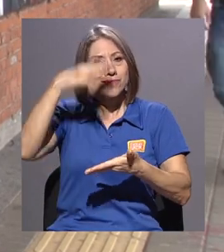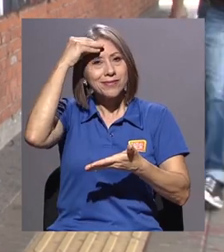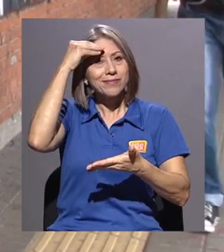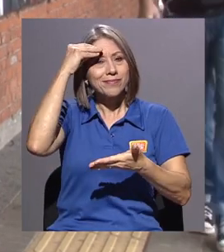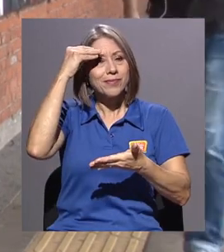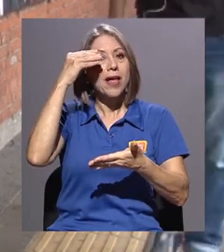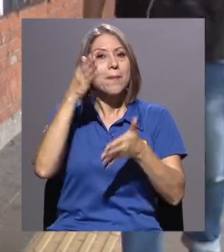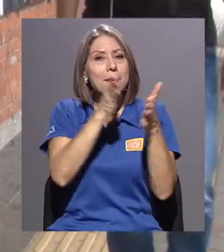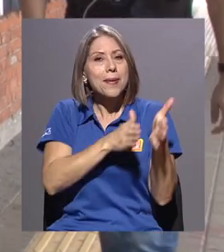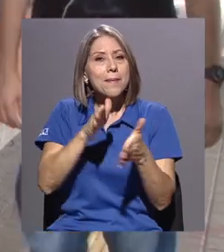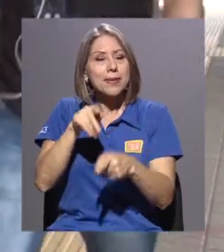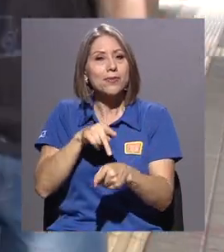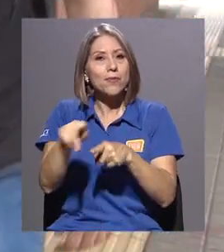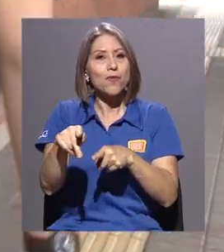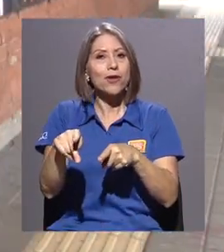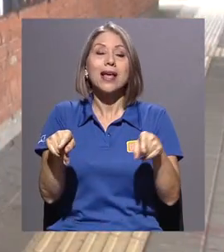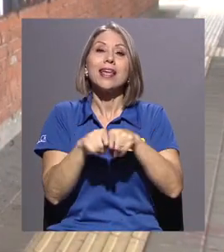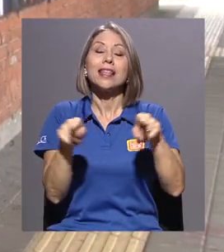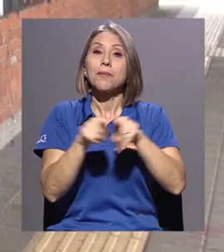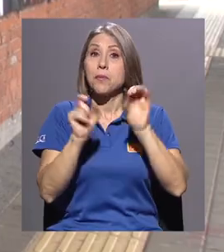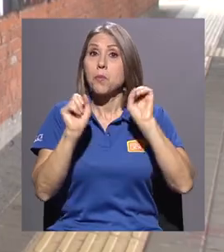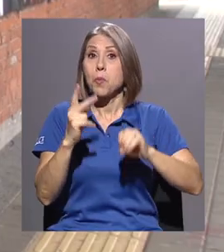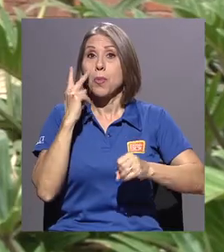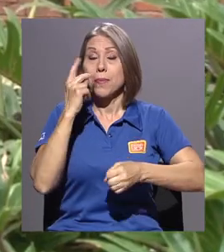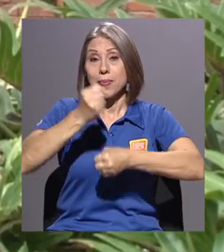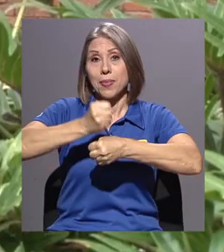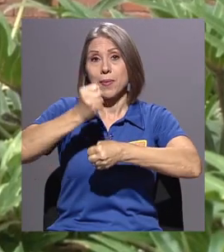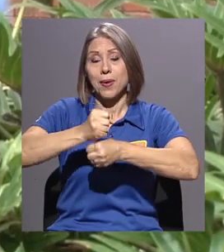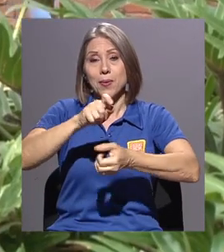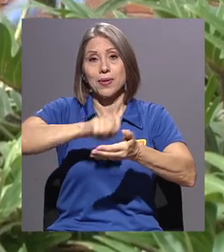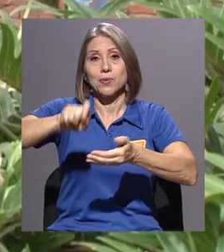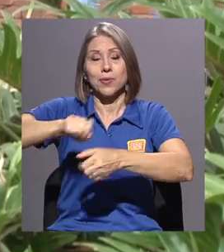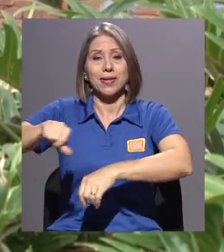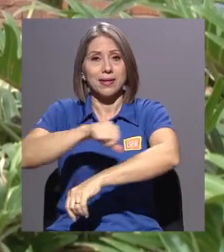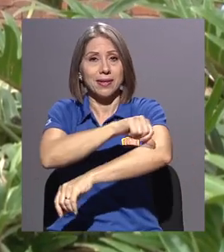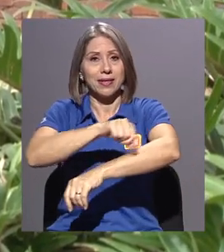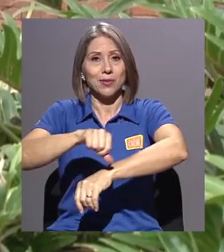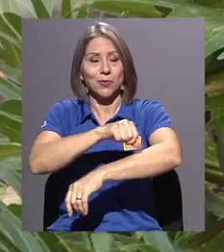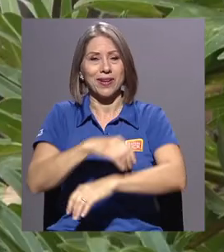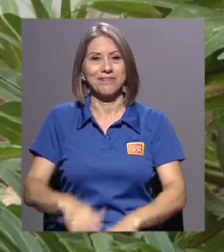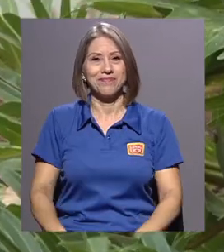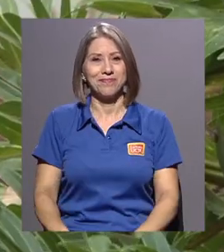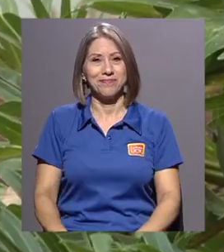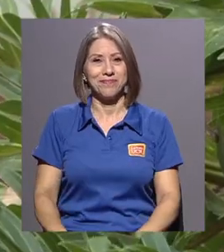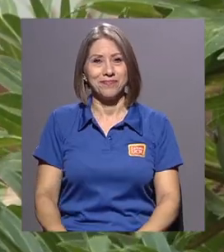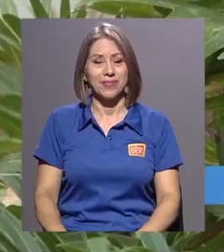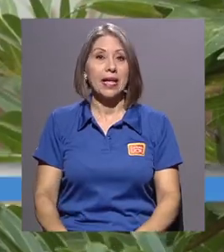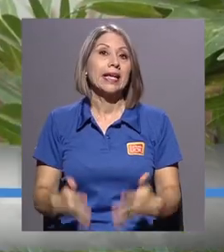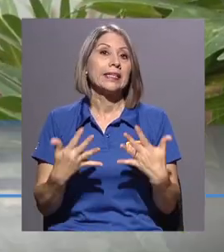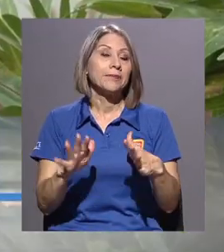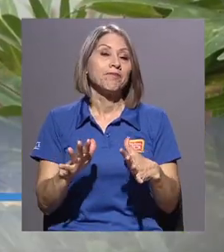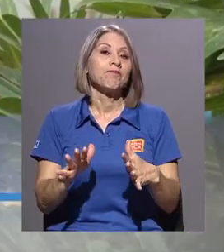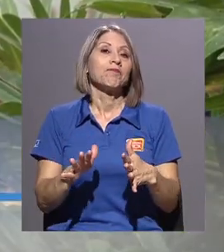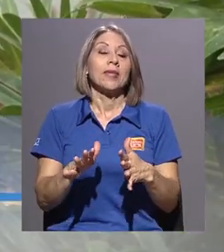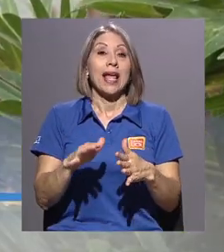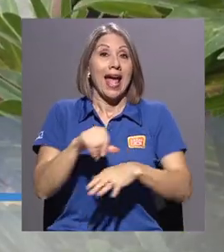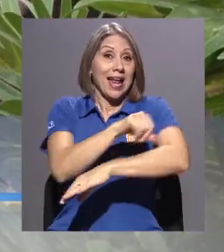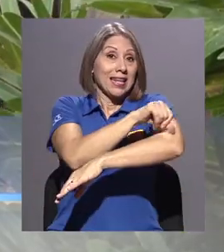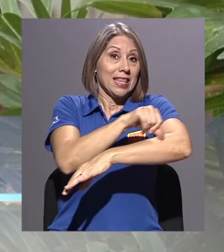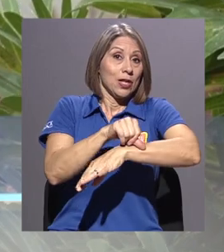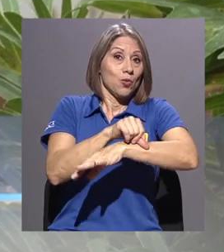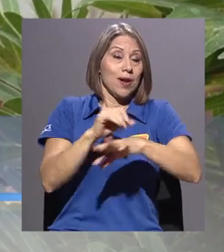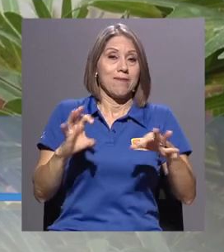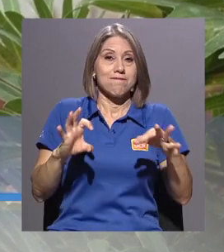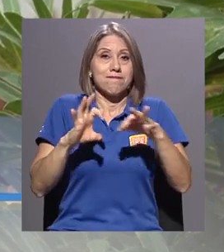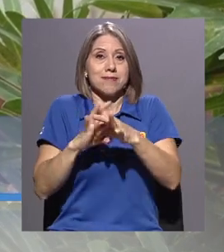además permiten visibilizar el trabajo de la Escuela de Arquitectura. Mezclar la disciplina de la arquitectura con el